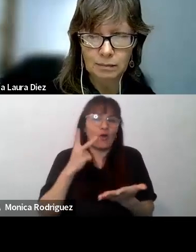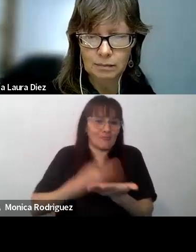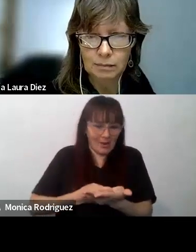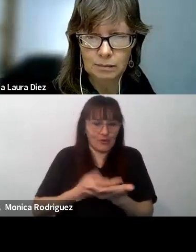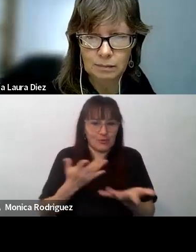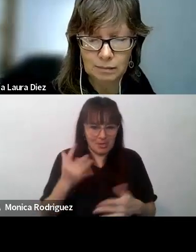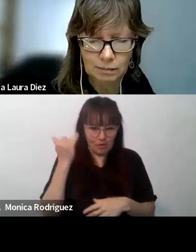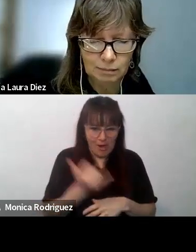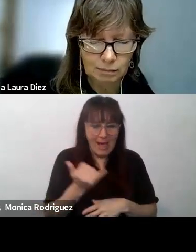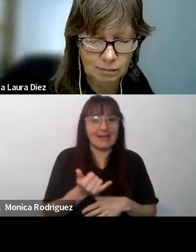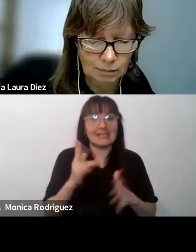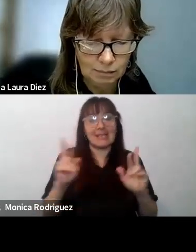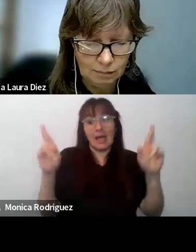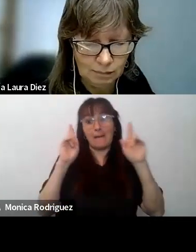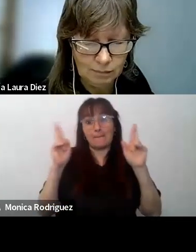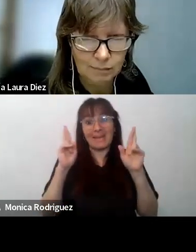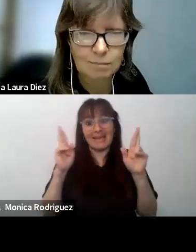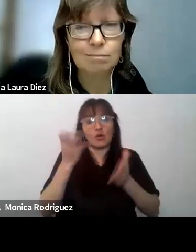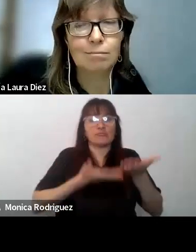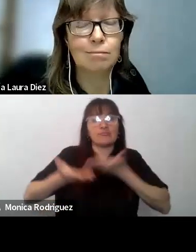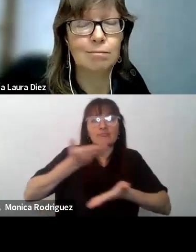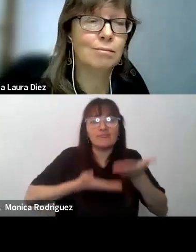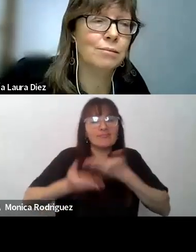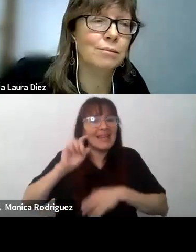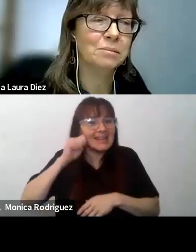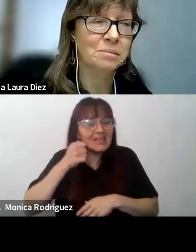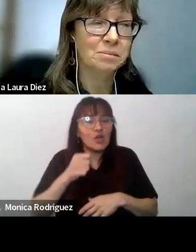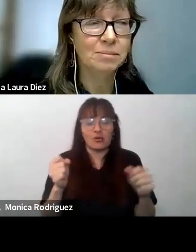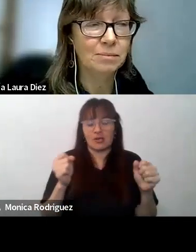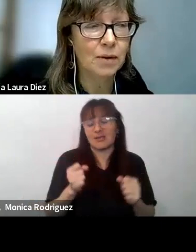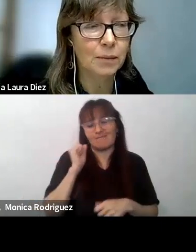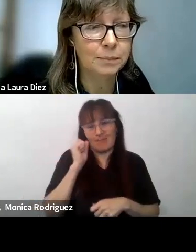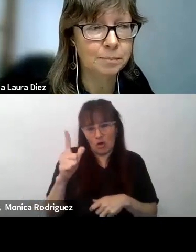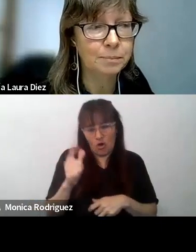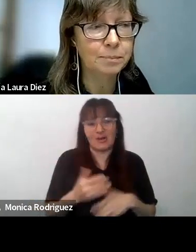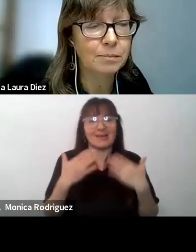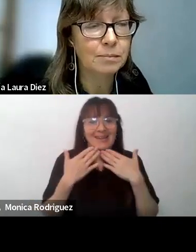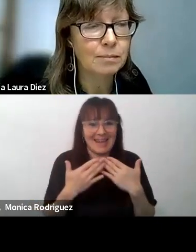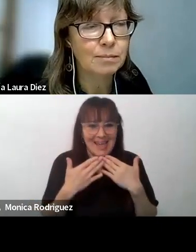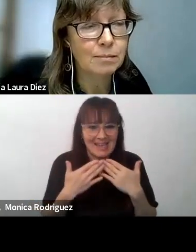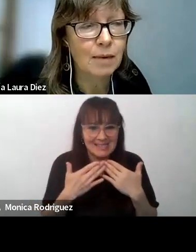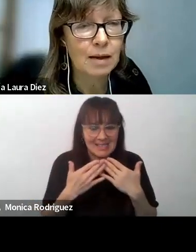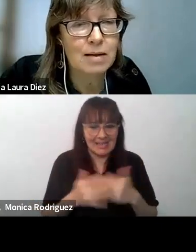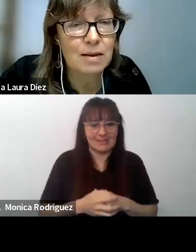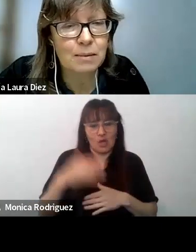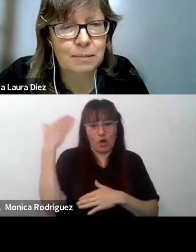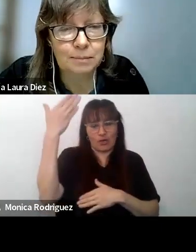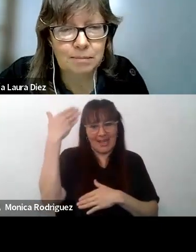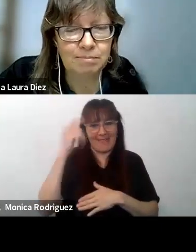Así que les deseo ricos intercambios y mucho éxito. Muchas gracias y buena jornada.